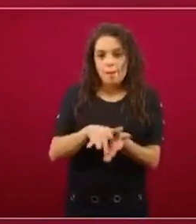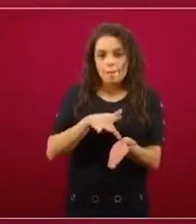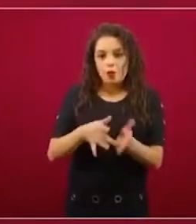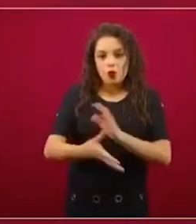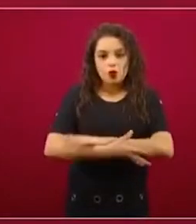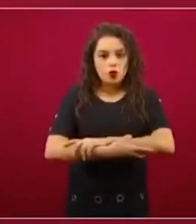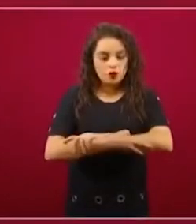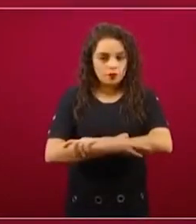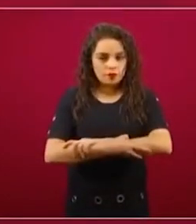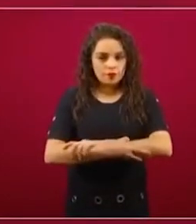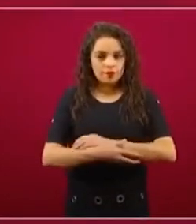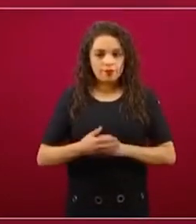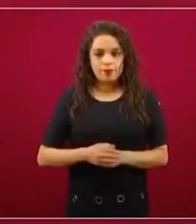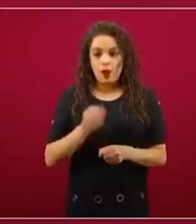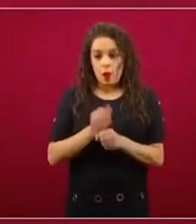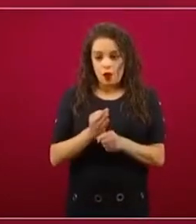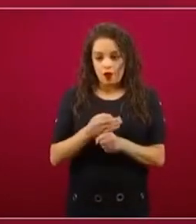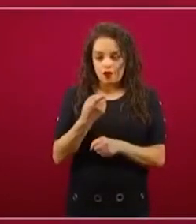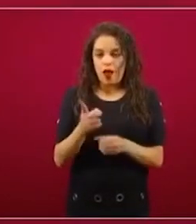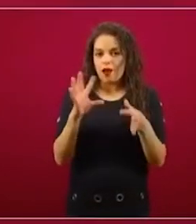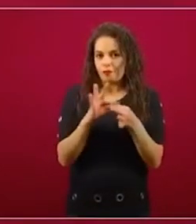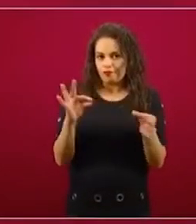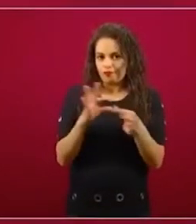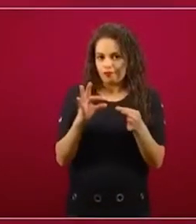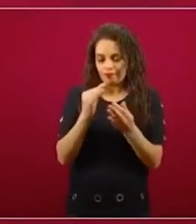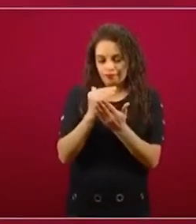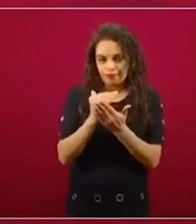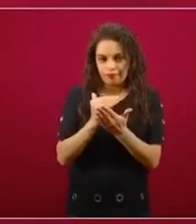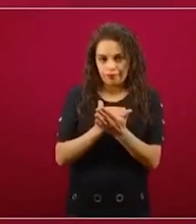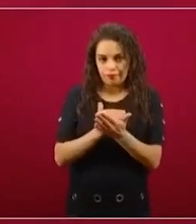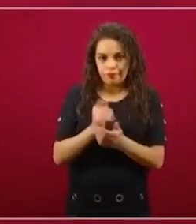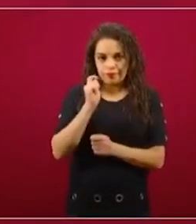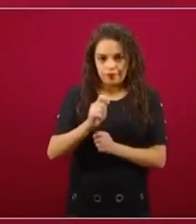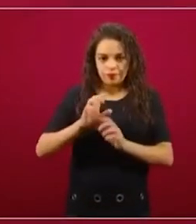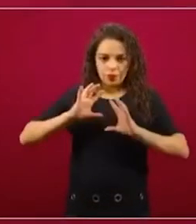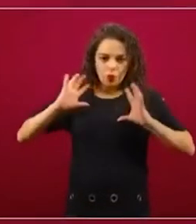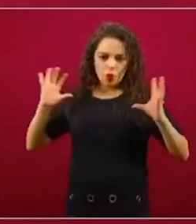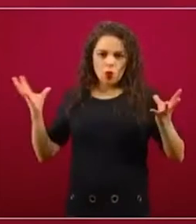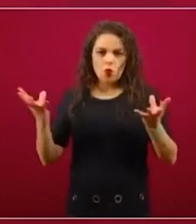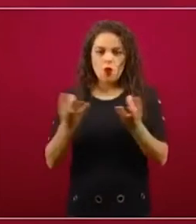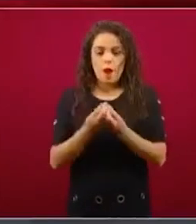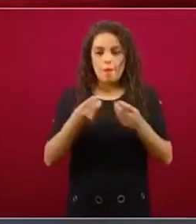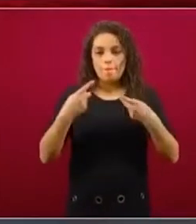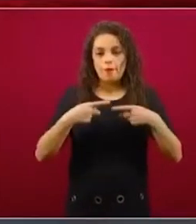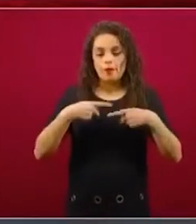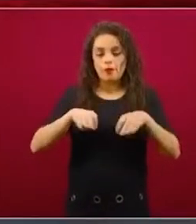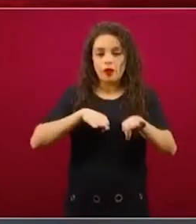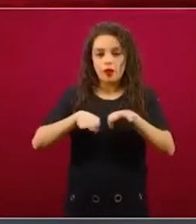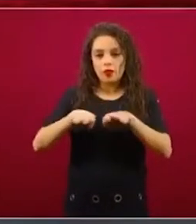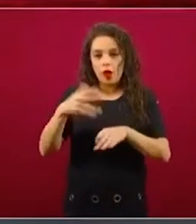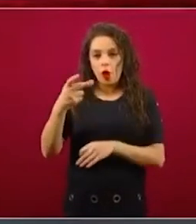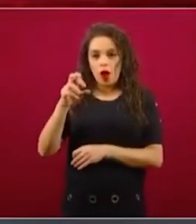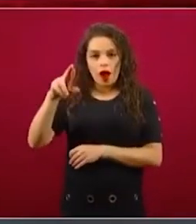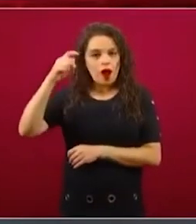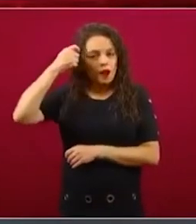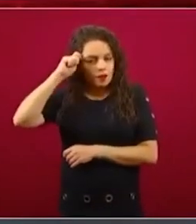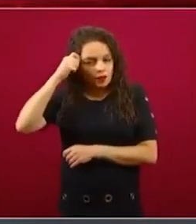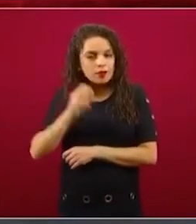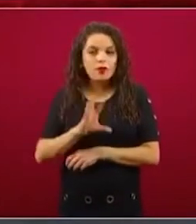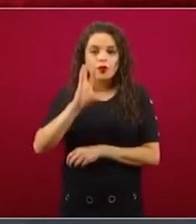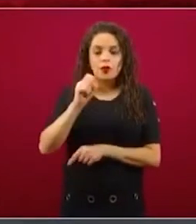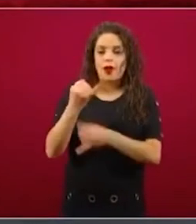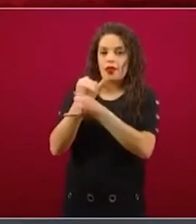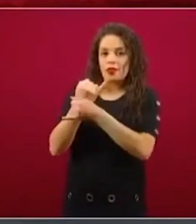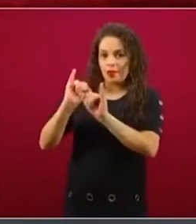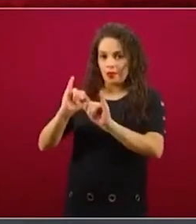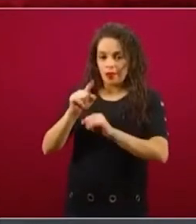Permitirme hacerles un análisis, un recuento del universo total de personas trabajadoras del hogar y personas trabajadoras independientes. Como